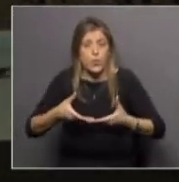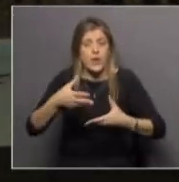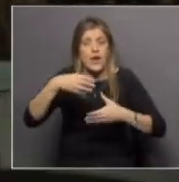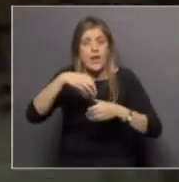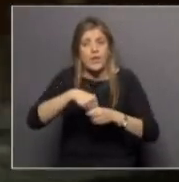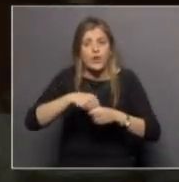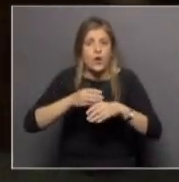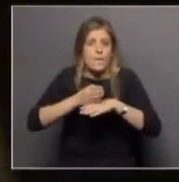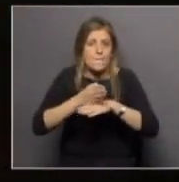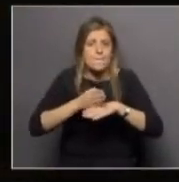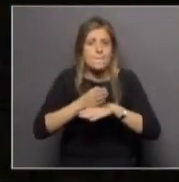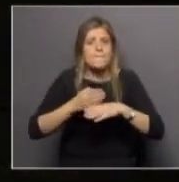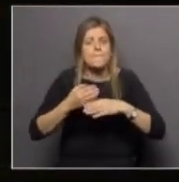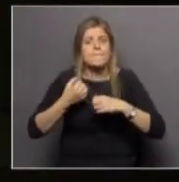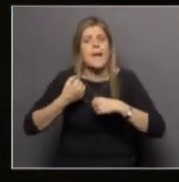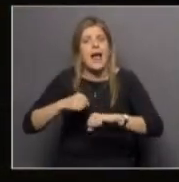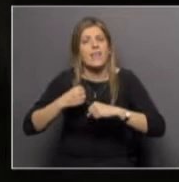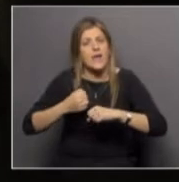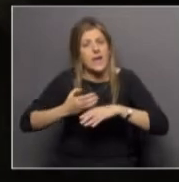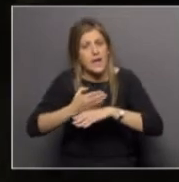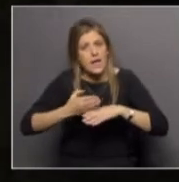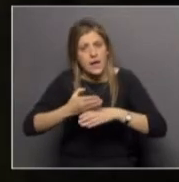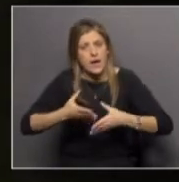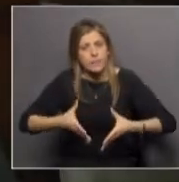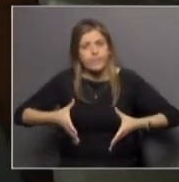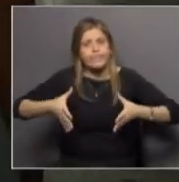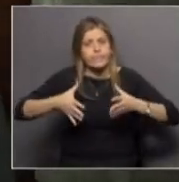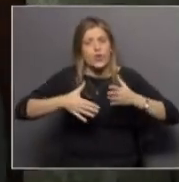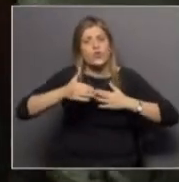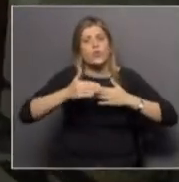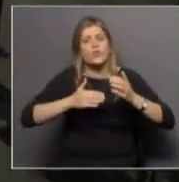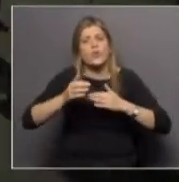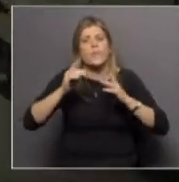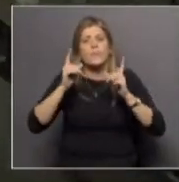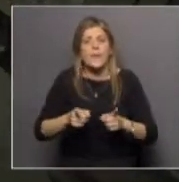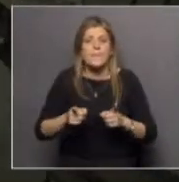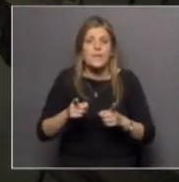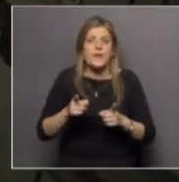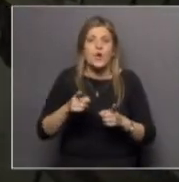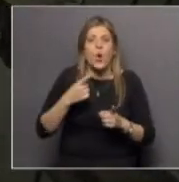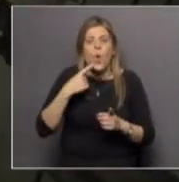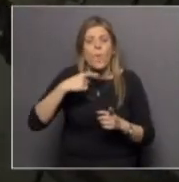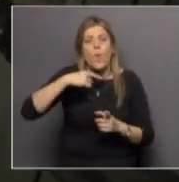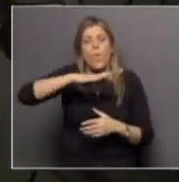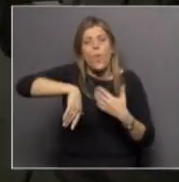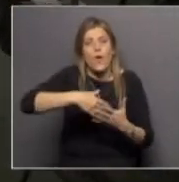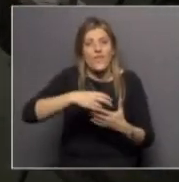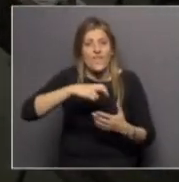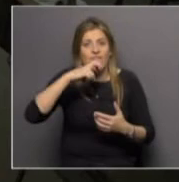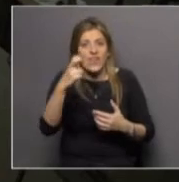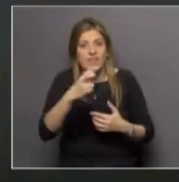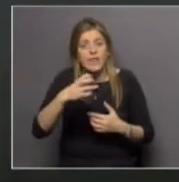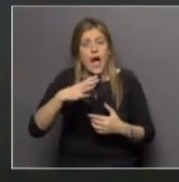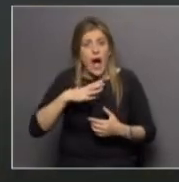estructura de madera que compone el túnel así como el sistema que mueve el aire dentro del túnel de viento que es un